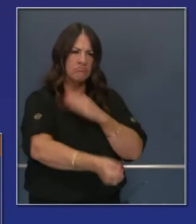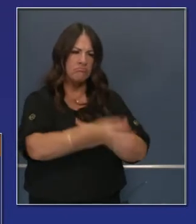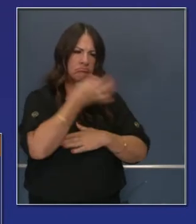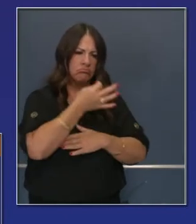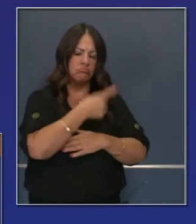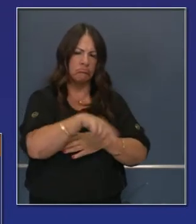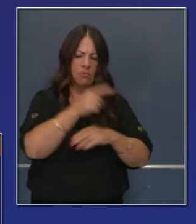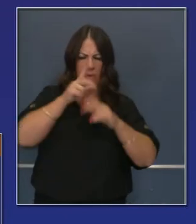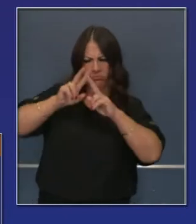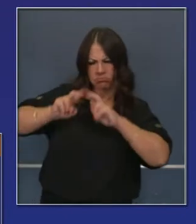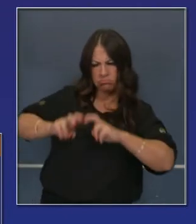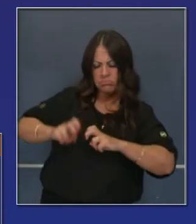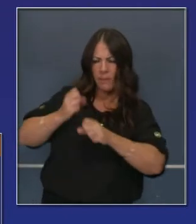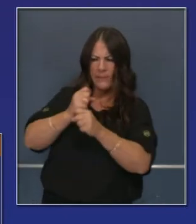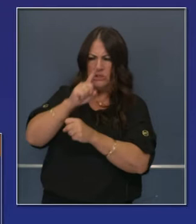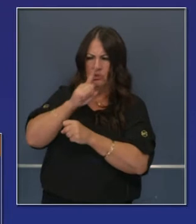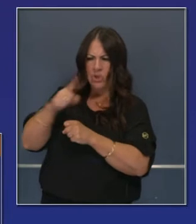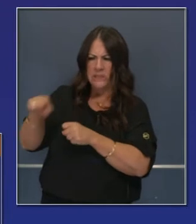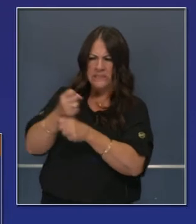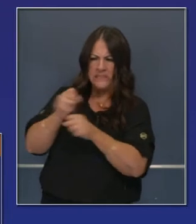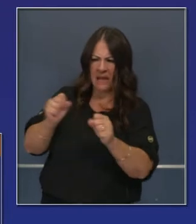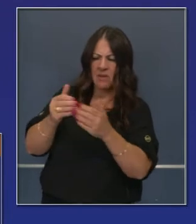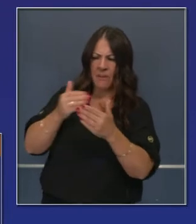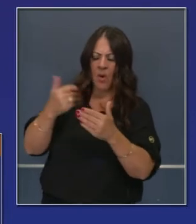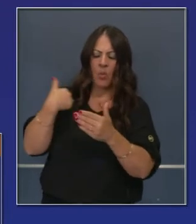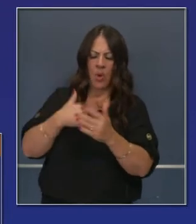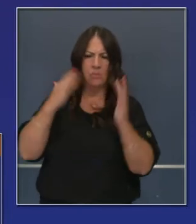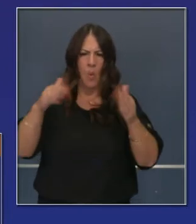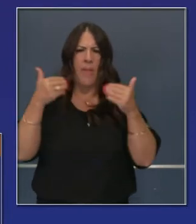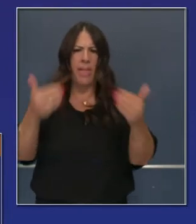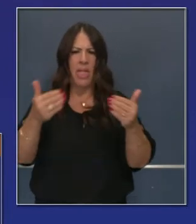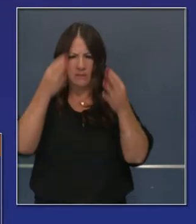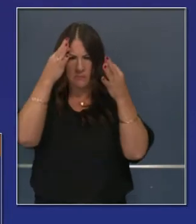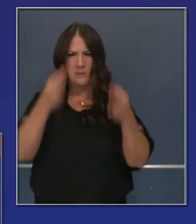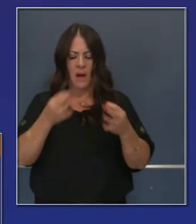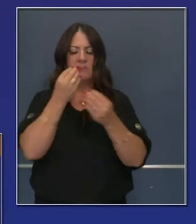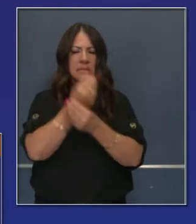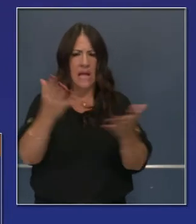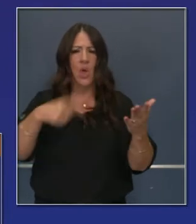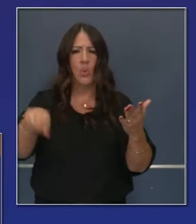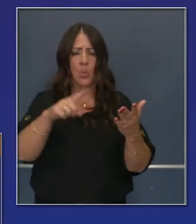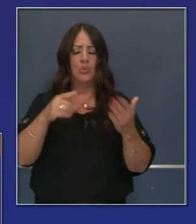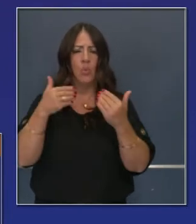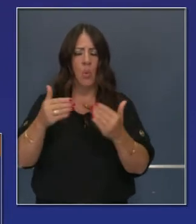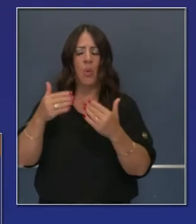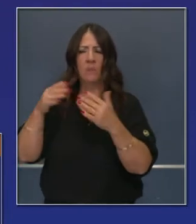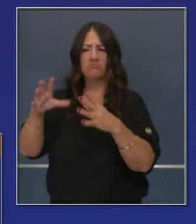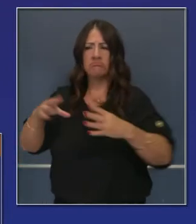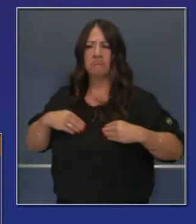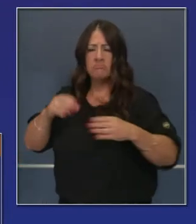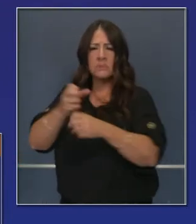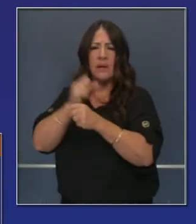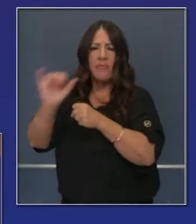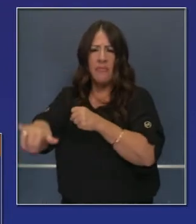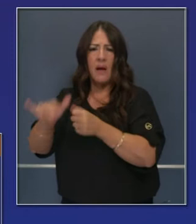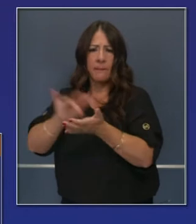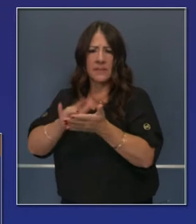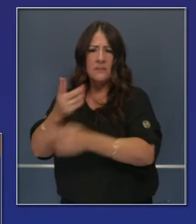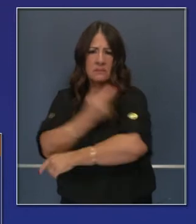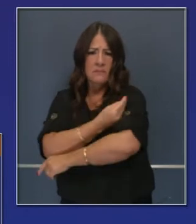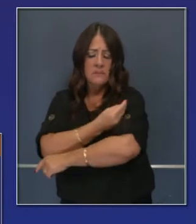avisor que se asegure de que todo se haga de manera responsable. Pero parte de este alcance es